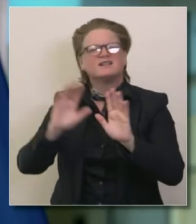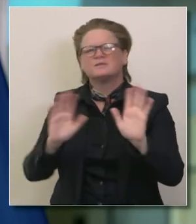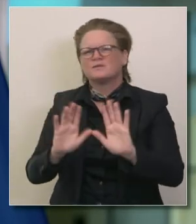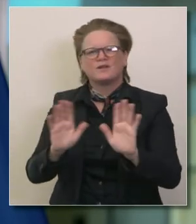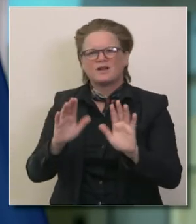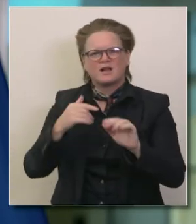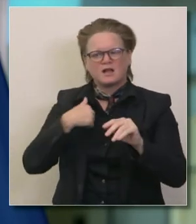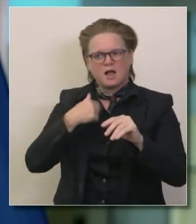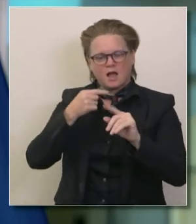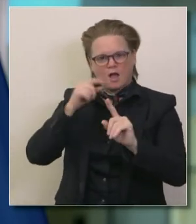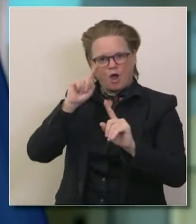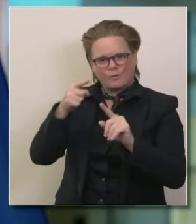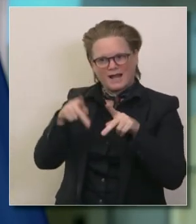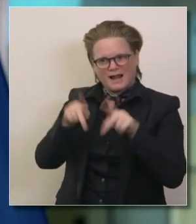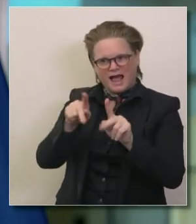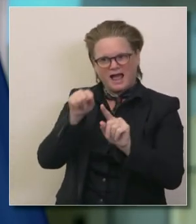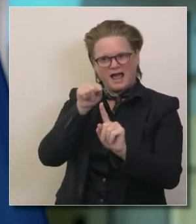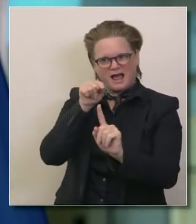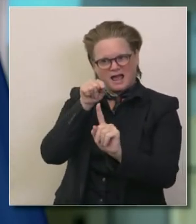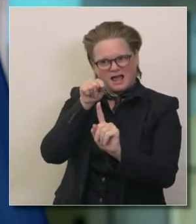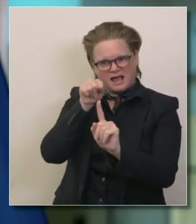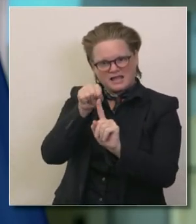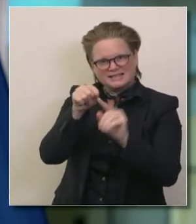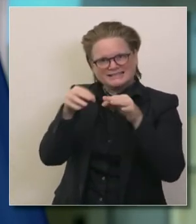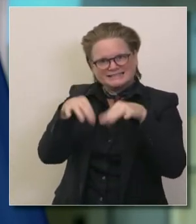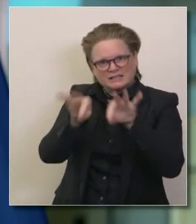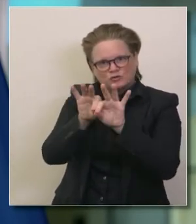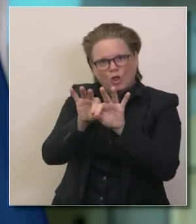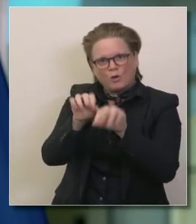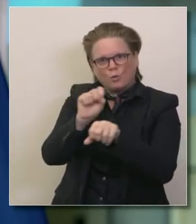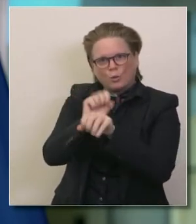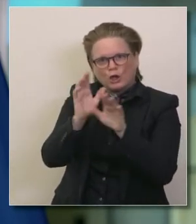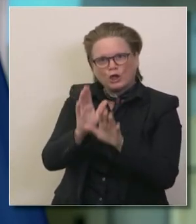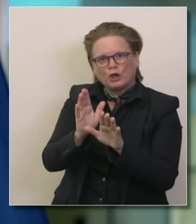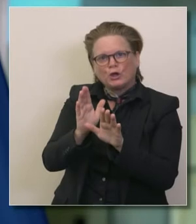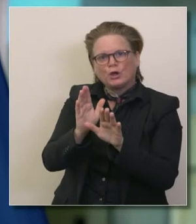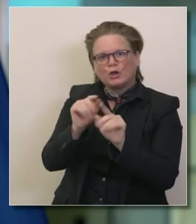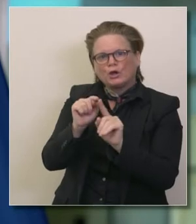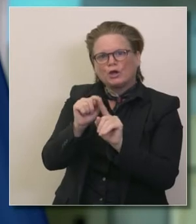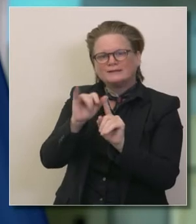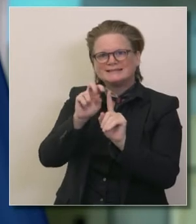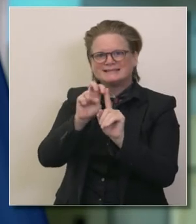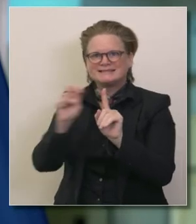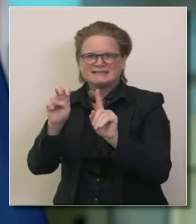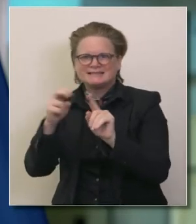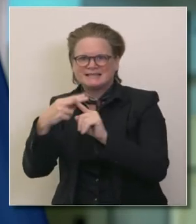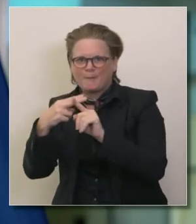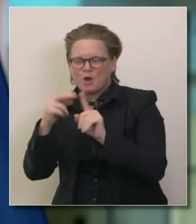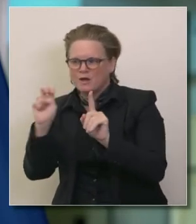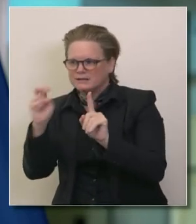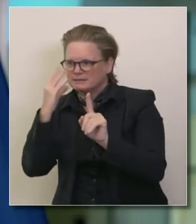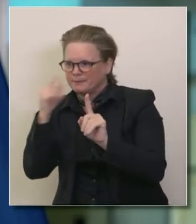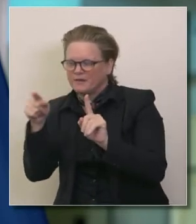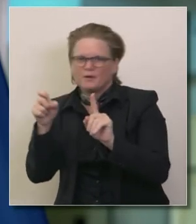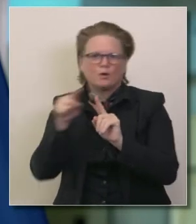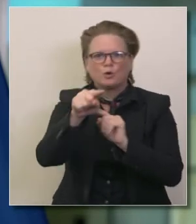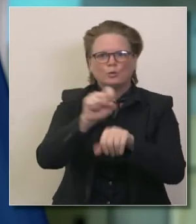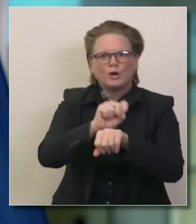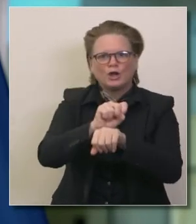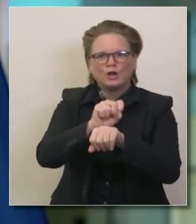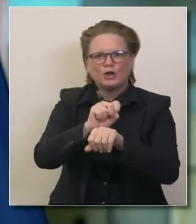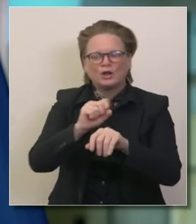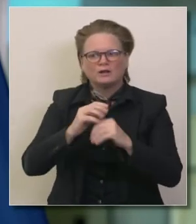les pedimos eso sigue siendo prohibido y tenemos que seguir manteniendo la infraestructura en movimiento en California en estos sectores